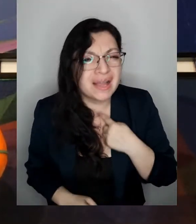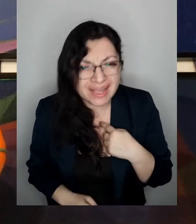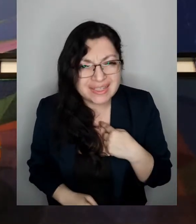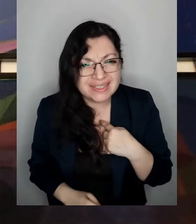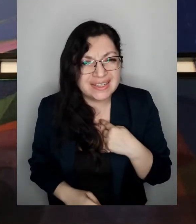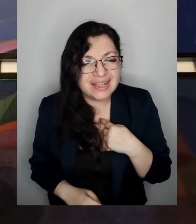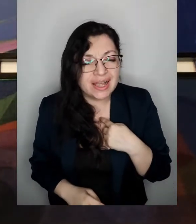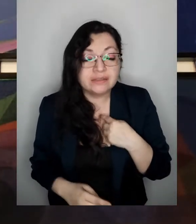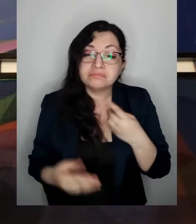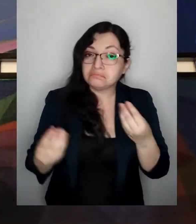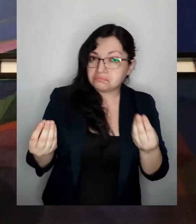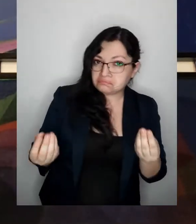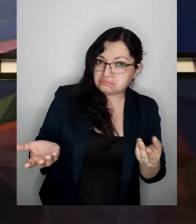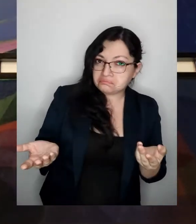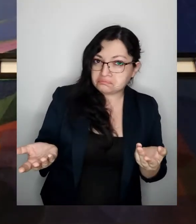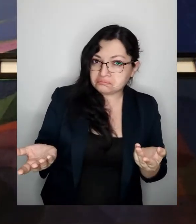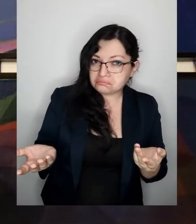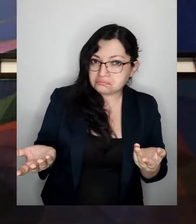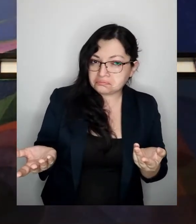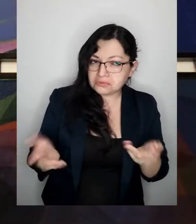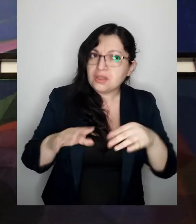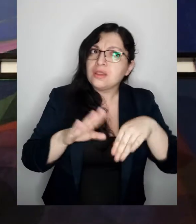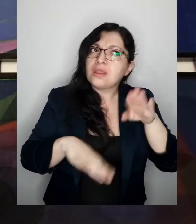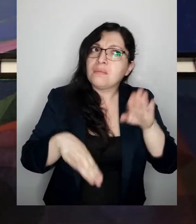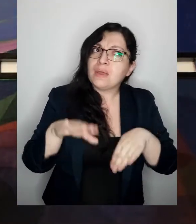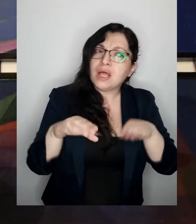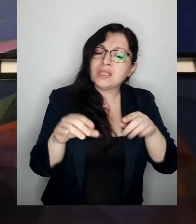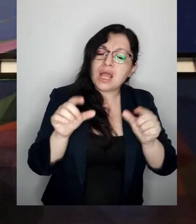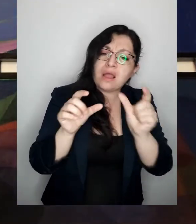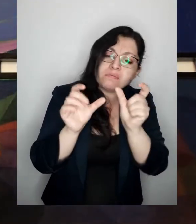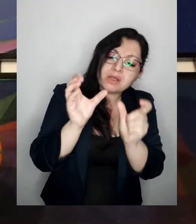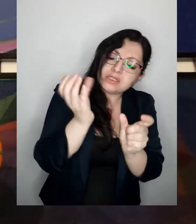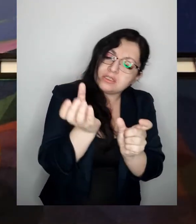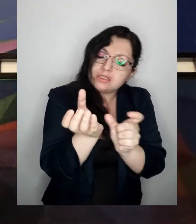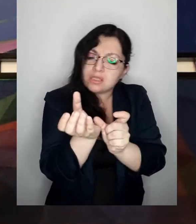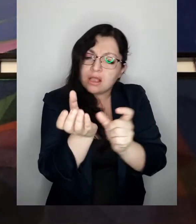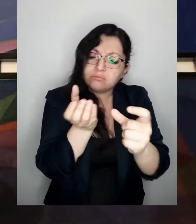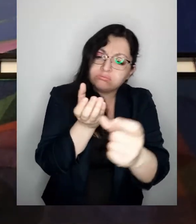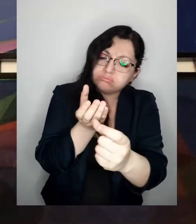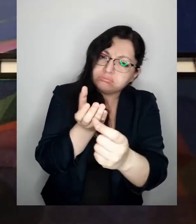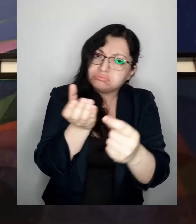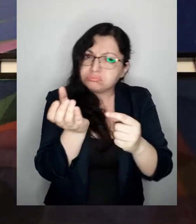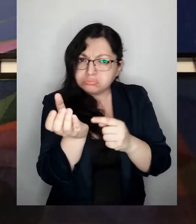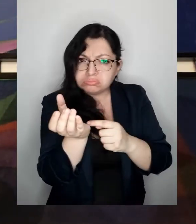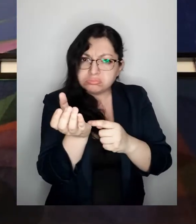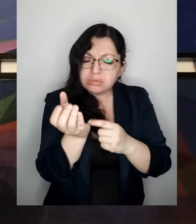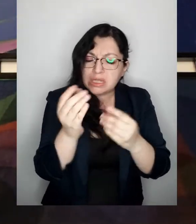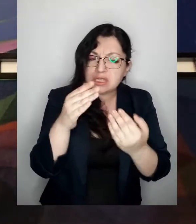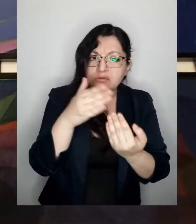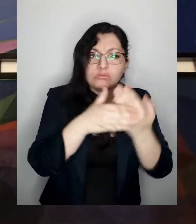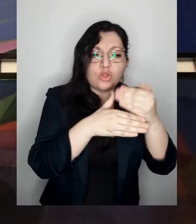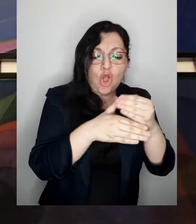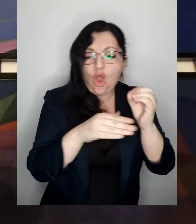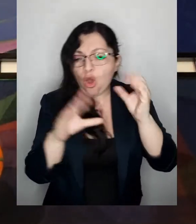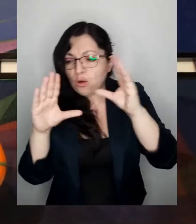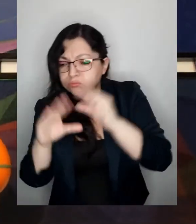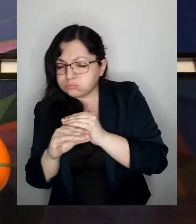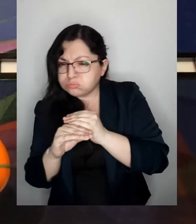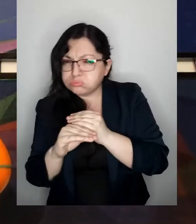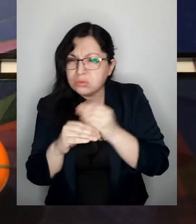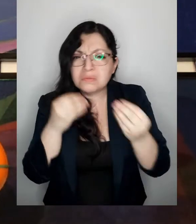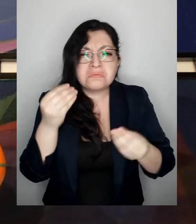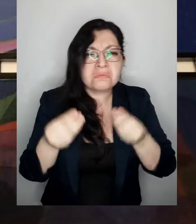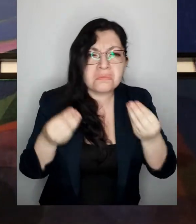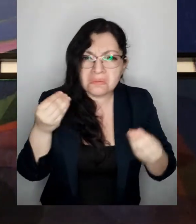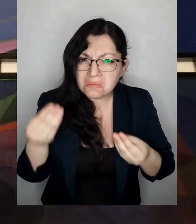aún es bueno si depende de qué lado esté el palito es si estamos de día o estamos de noche ¿qué es lo que sucede